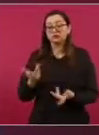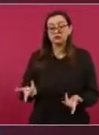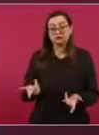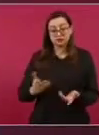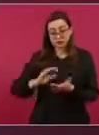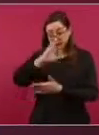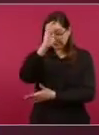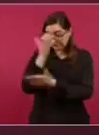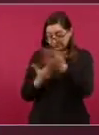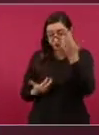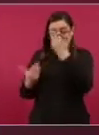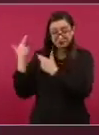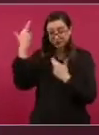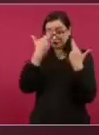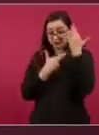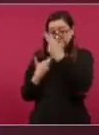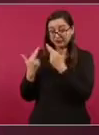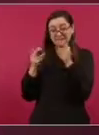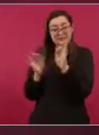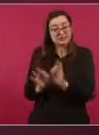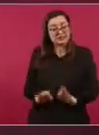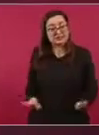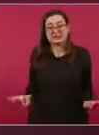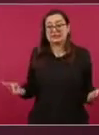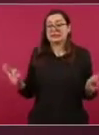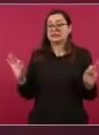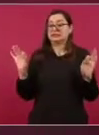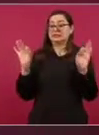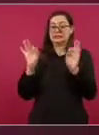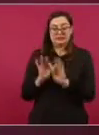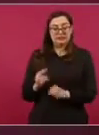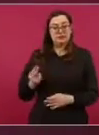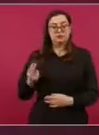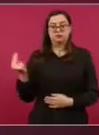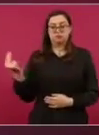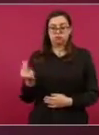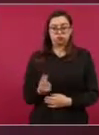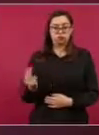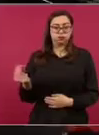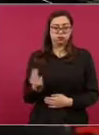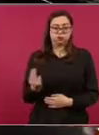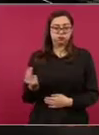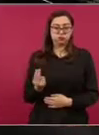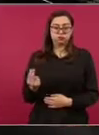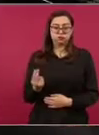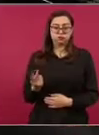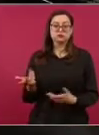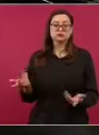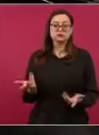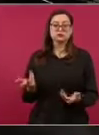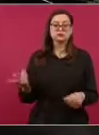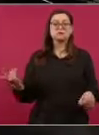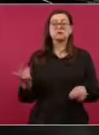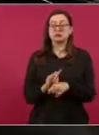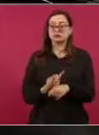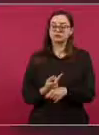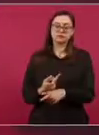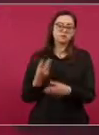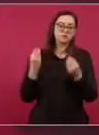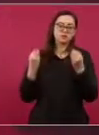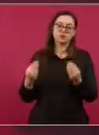contratos de servicio de agua. Porque se abusa.